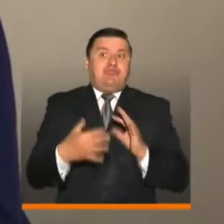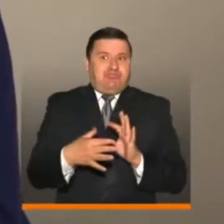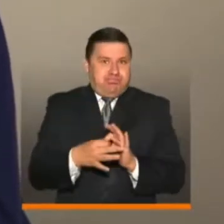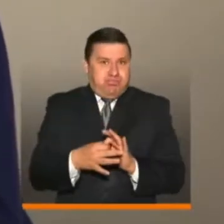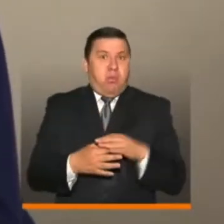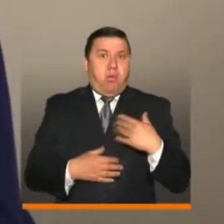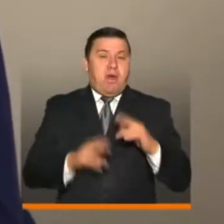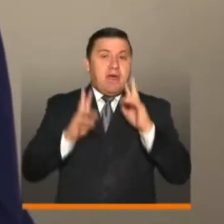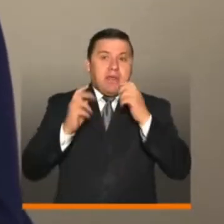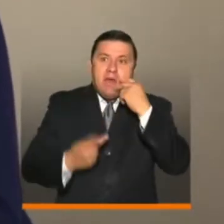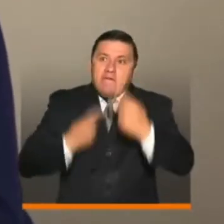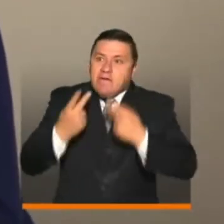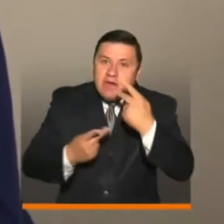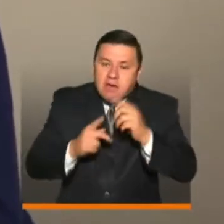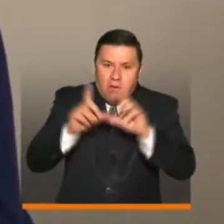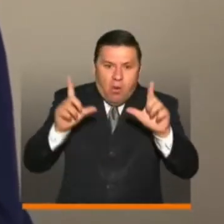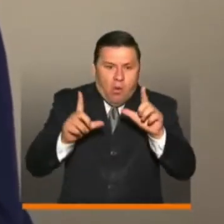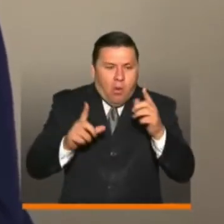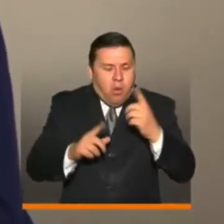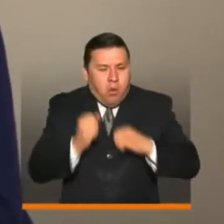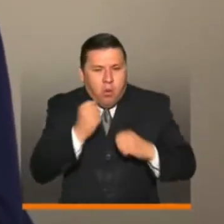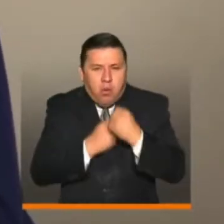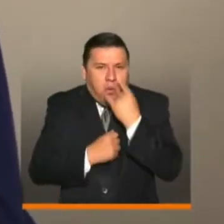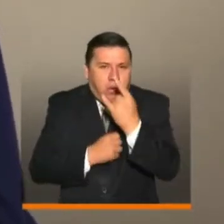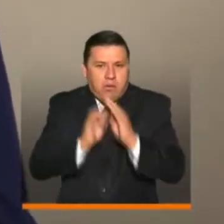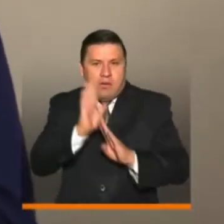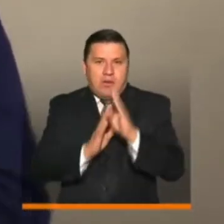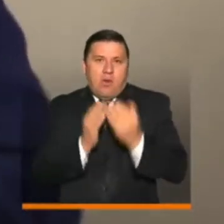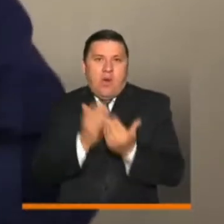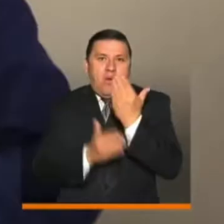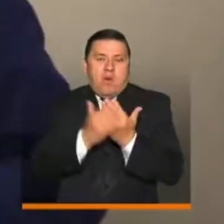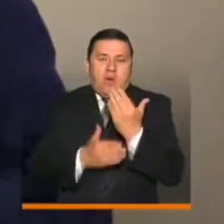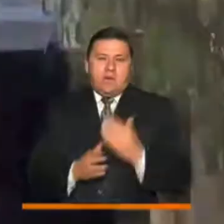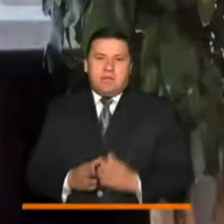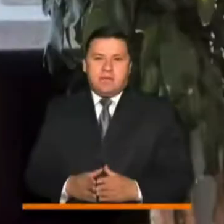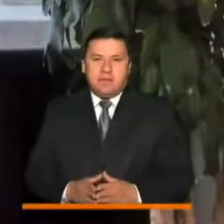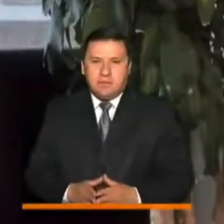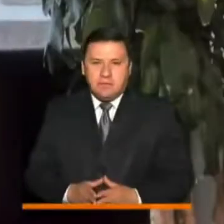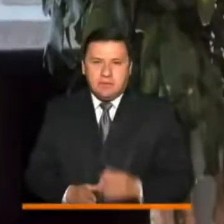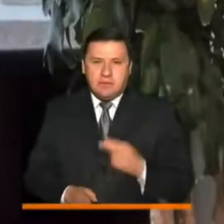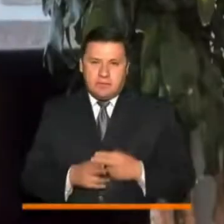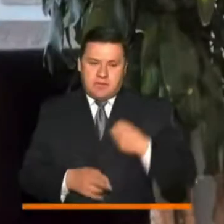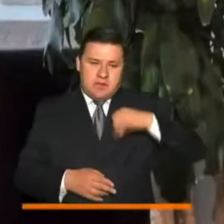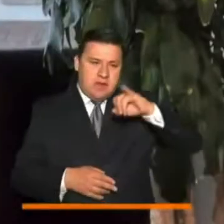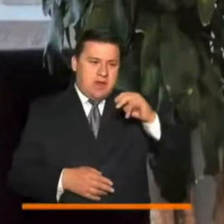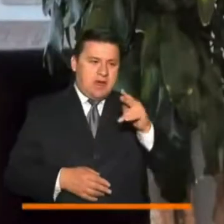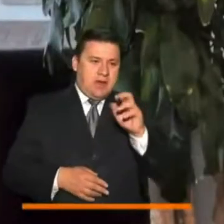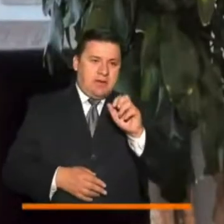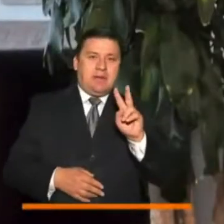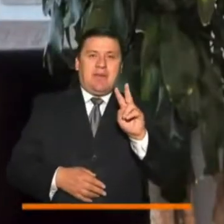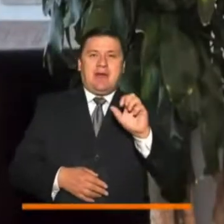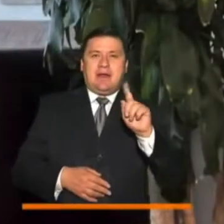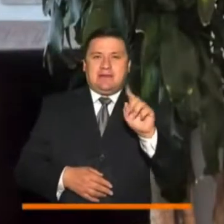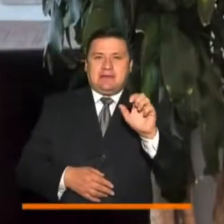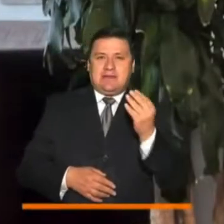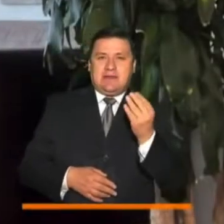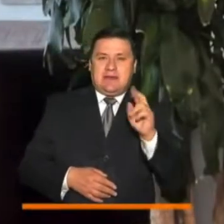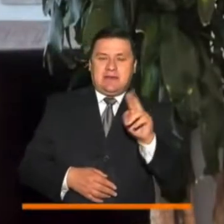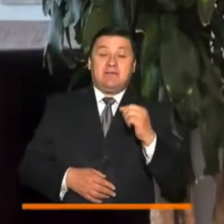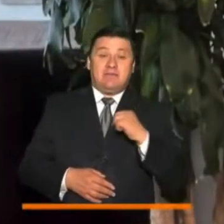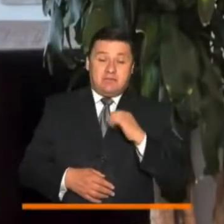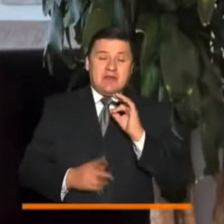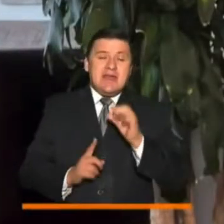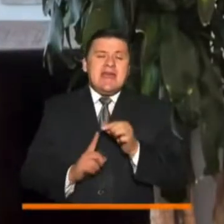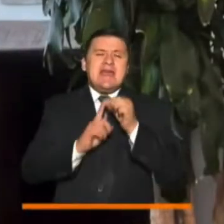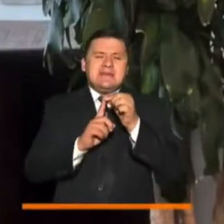fue un éxito en temas de visita, sino sobre todo de apoyo y desarrollo de retos de innovación. Mi nombre es Javier Vázquez, director de Top Brand. Somos una